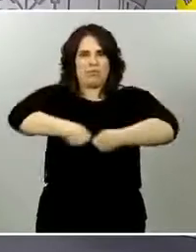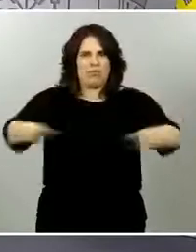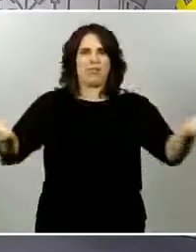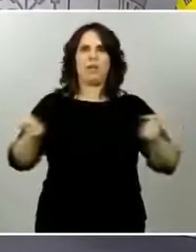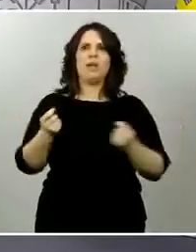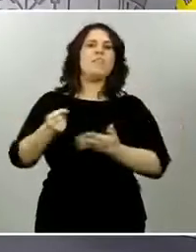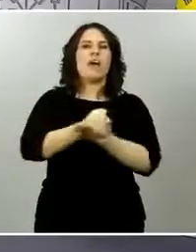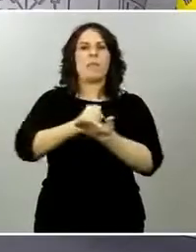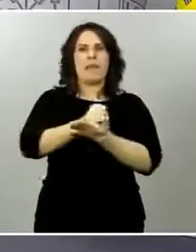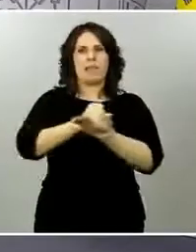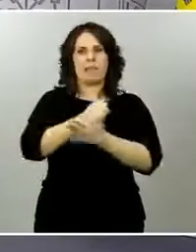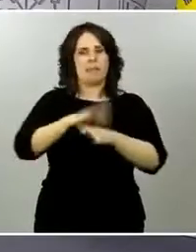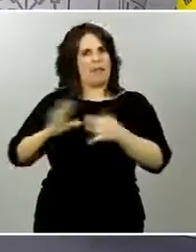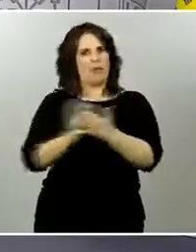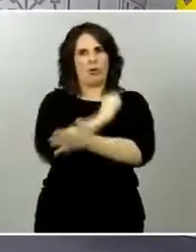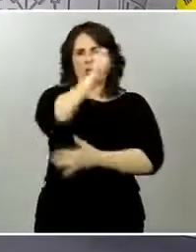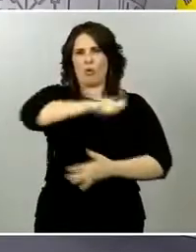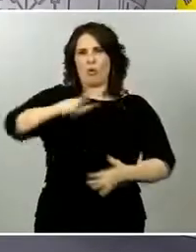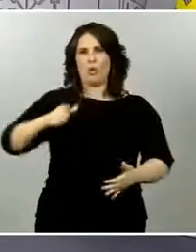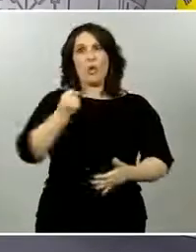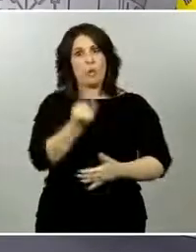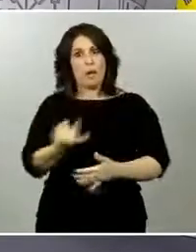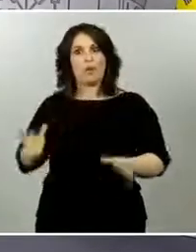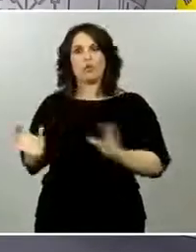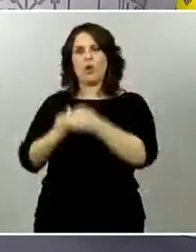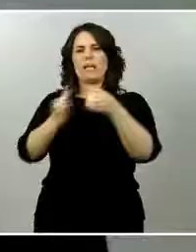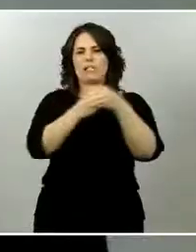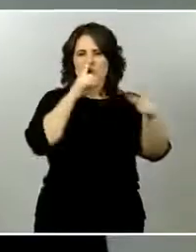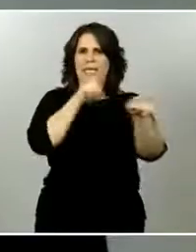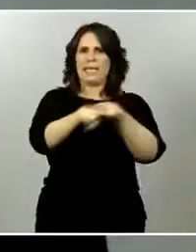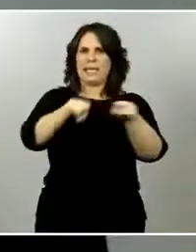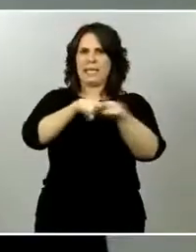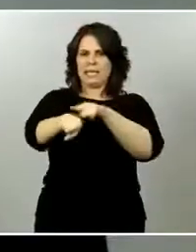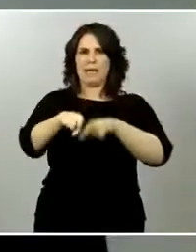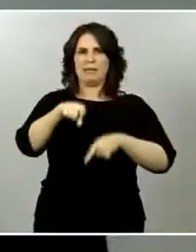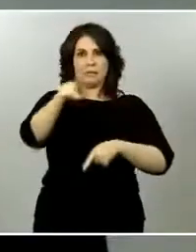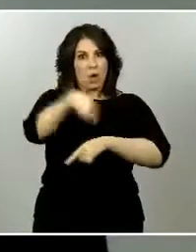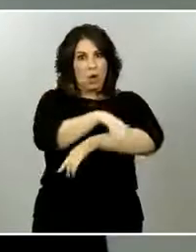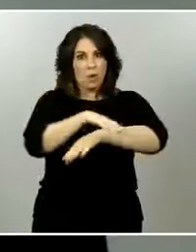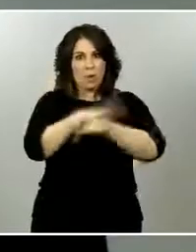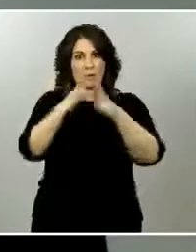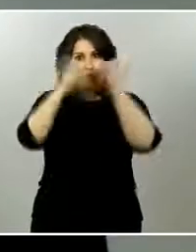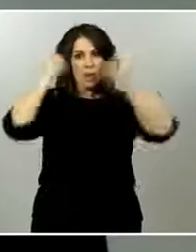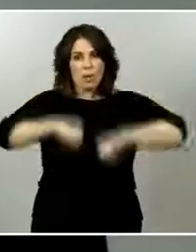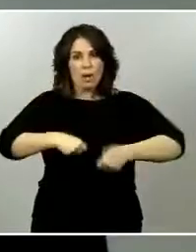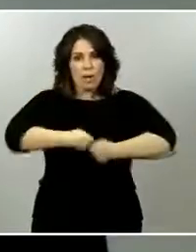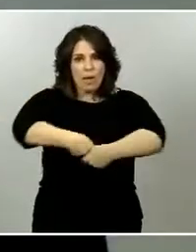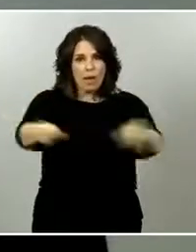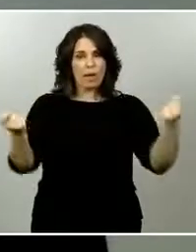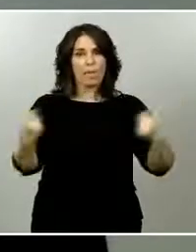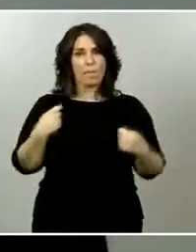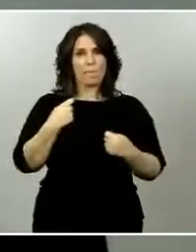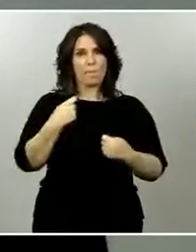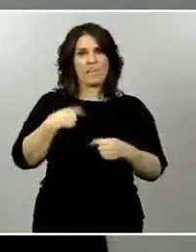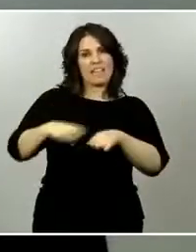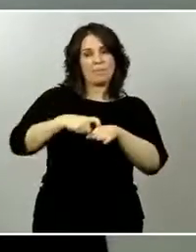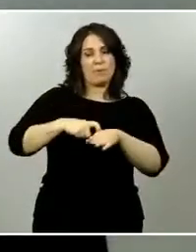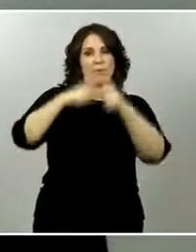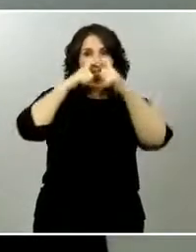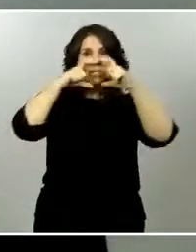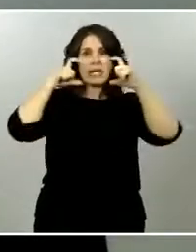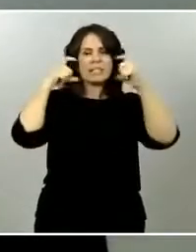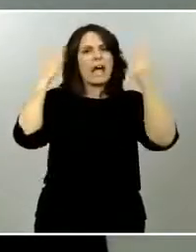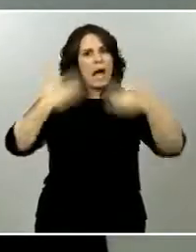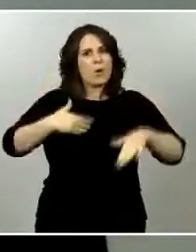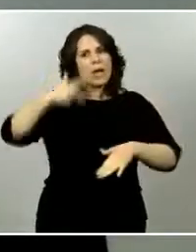Madrid va a empezar a distribuir mascarillas FFP2 en las farmacias para todos los ciudadanos y ya ha habido varios